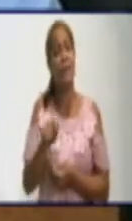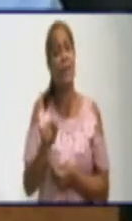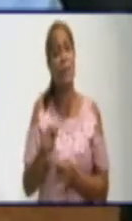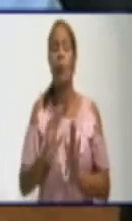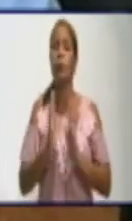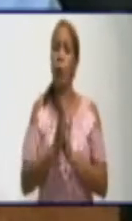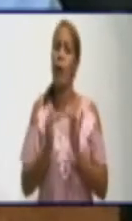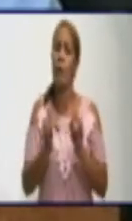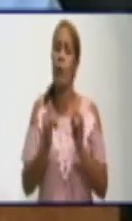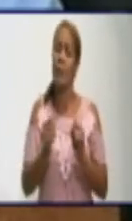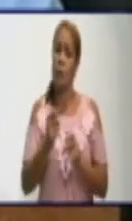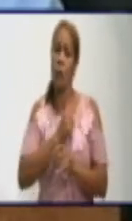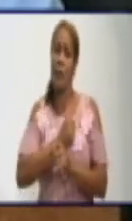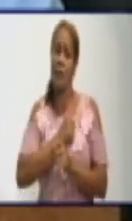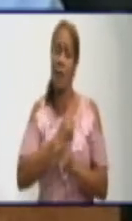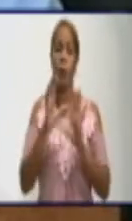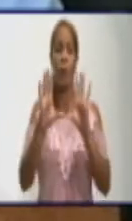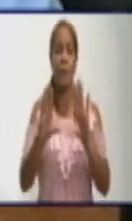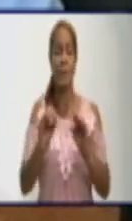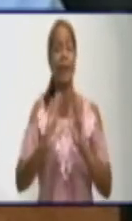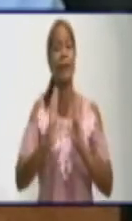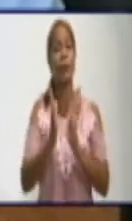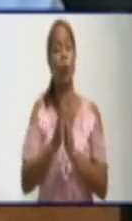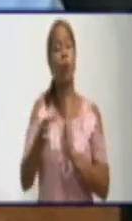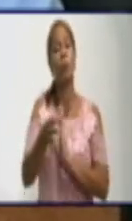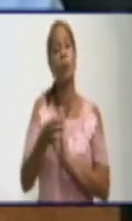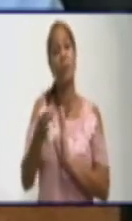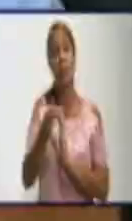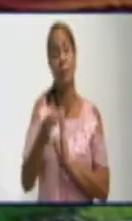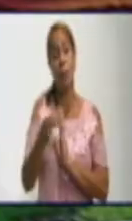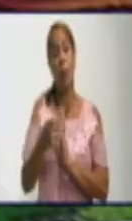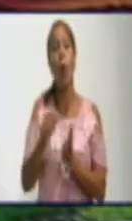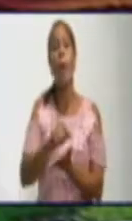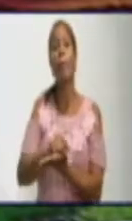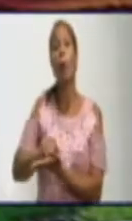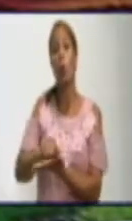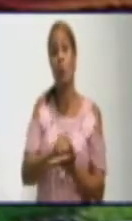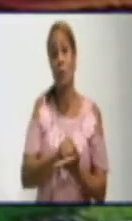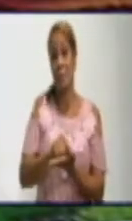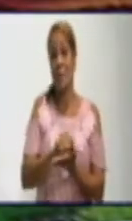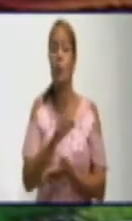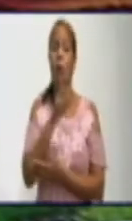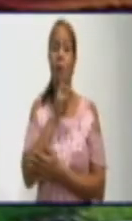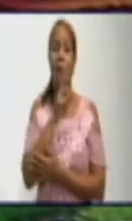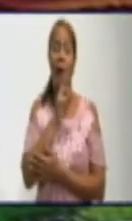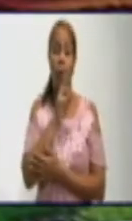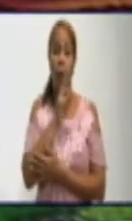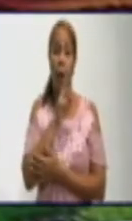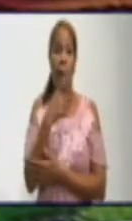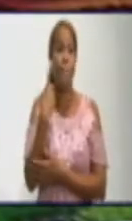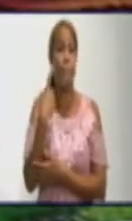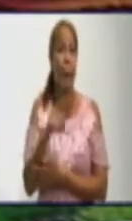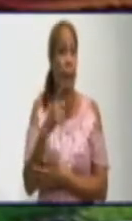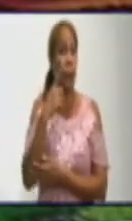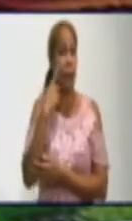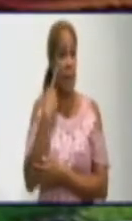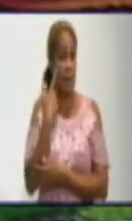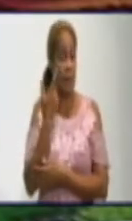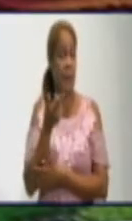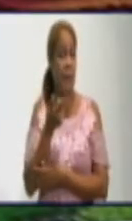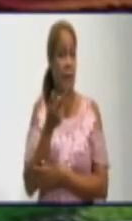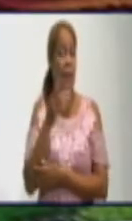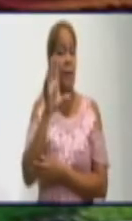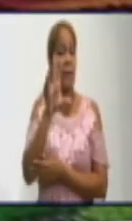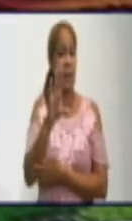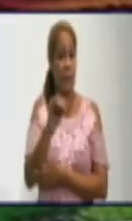o menos la panorámica de la provincia. Pero fíjense que es una panorámica, como decimos nosotros, por arribita, pero estamos hablando